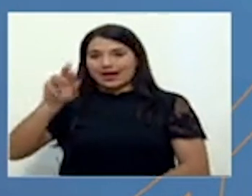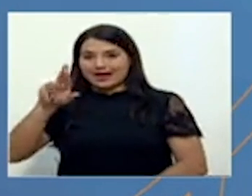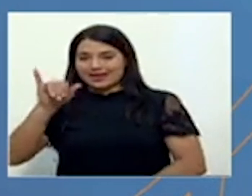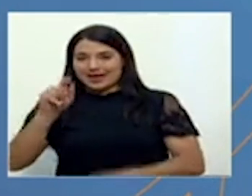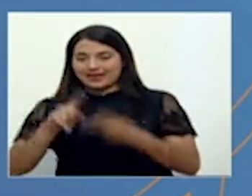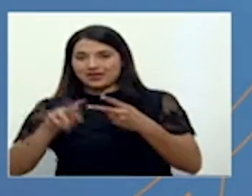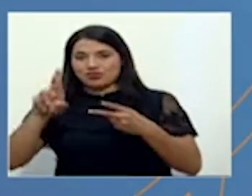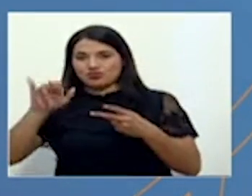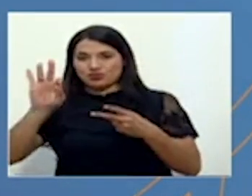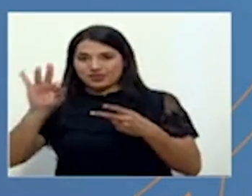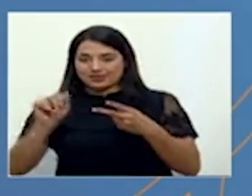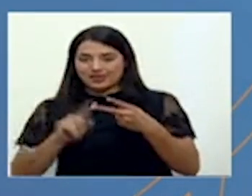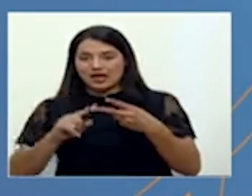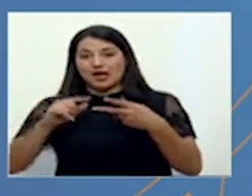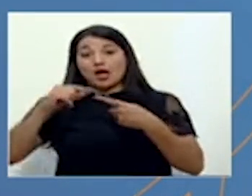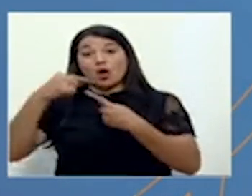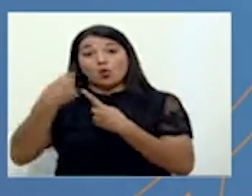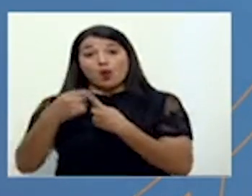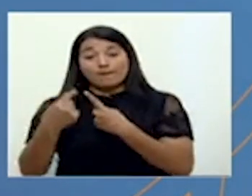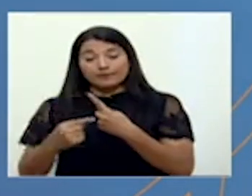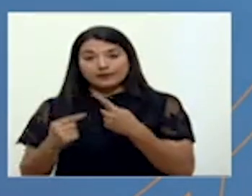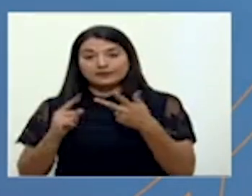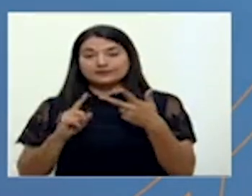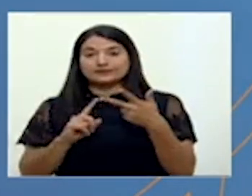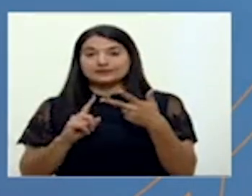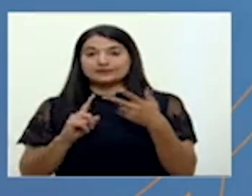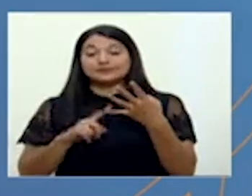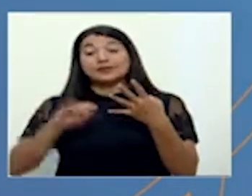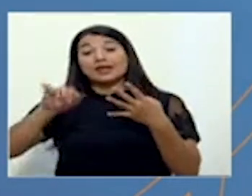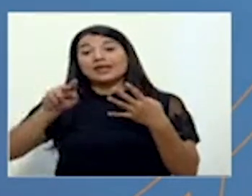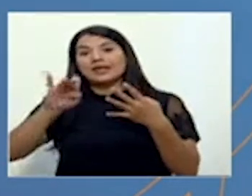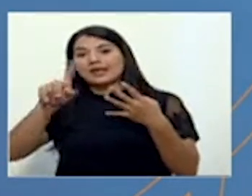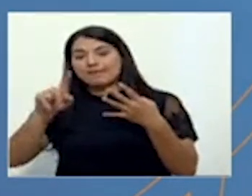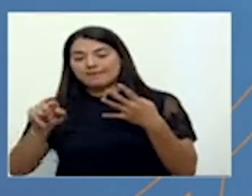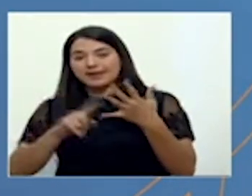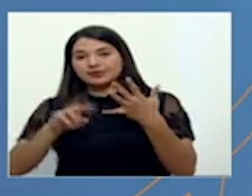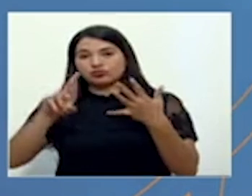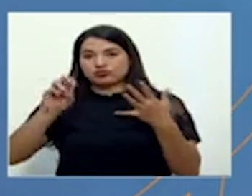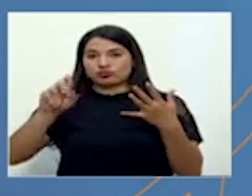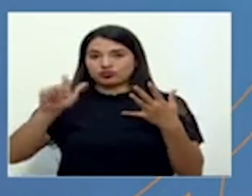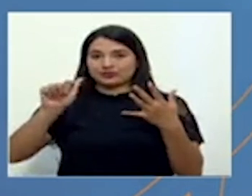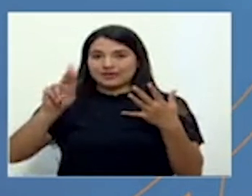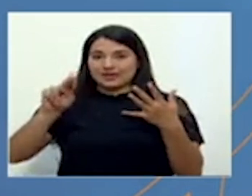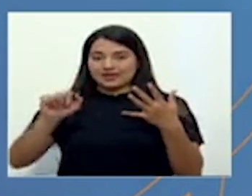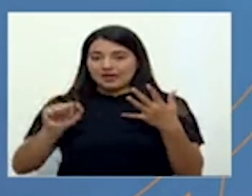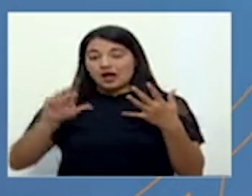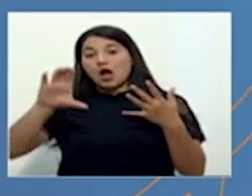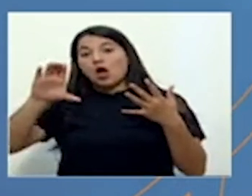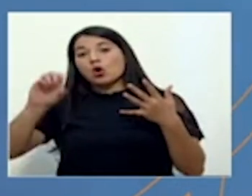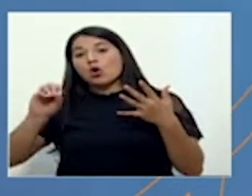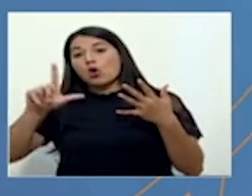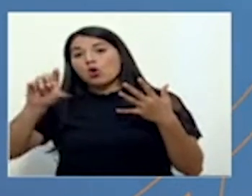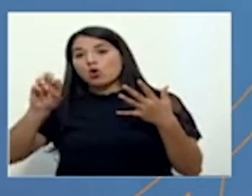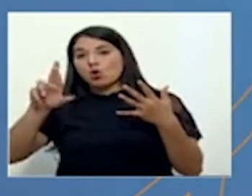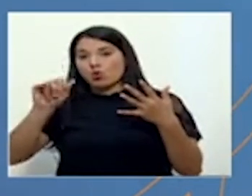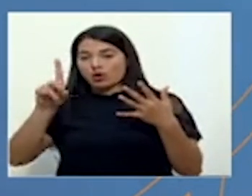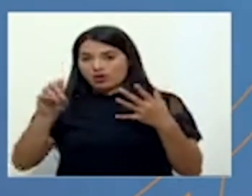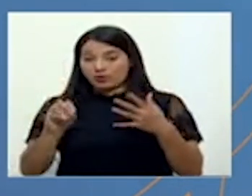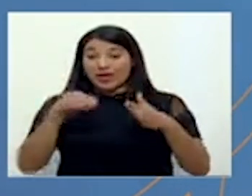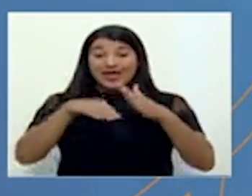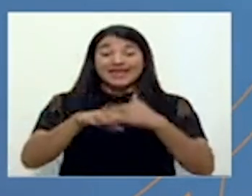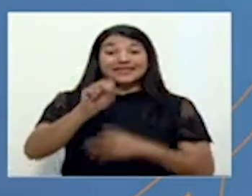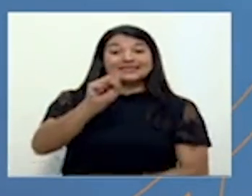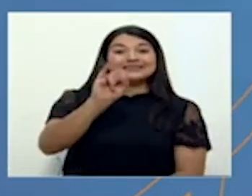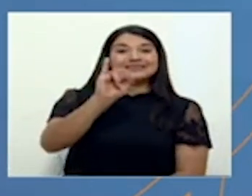Guápiles, Jiménez, Roxana y Colorado. En Siquirres, Siquirres y